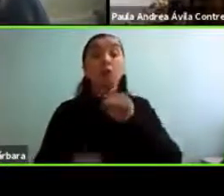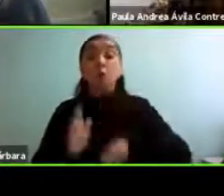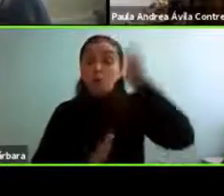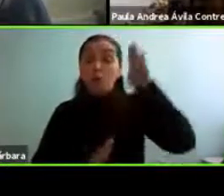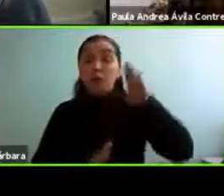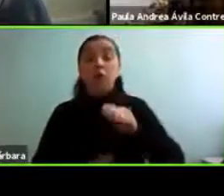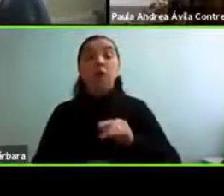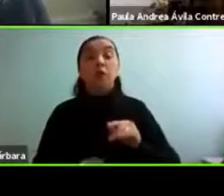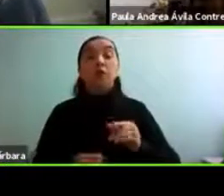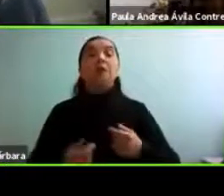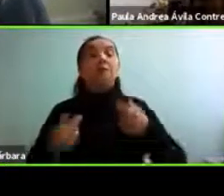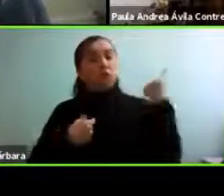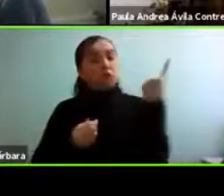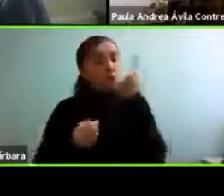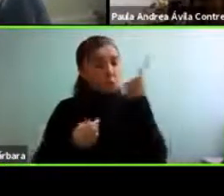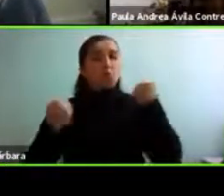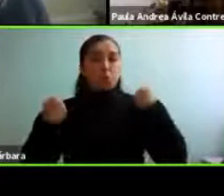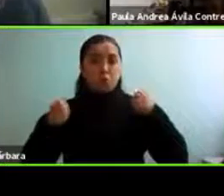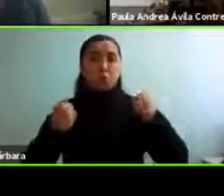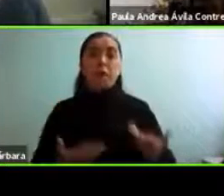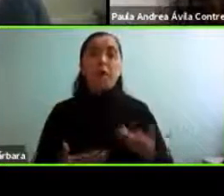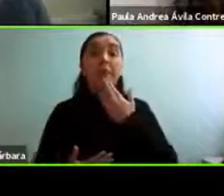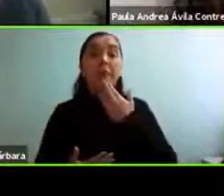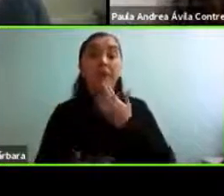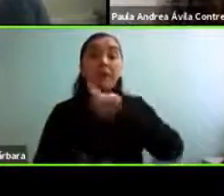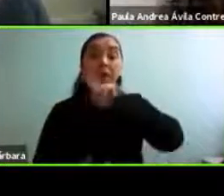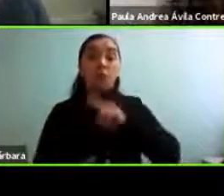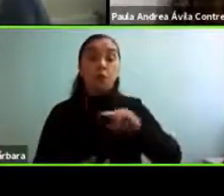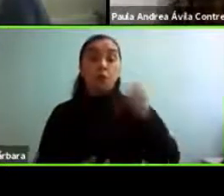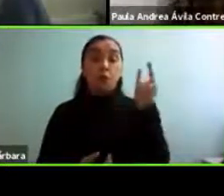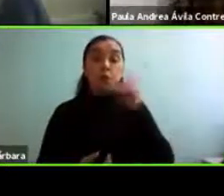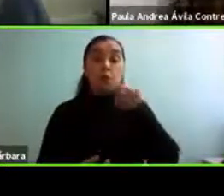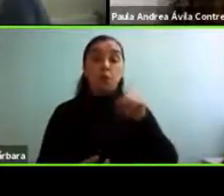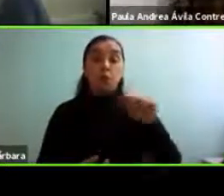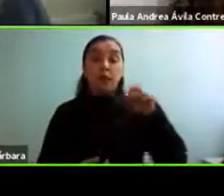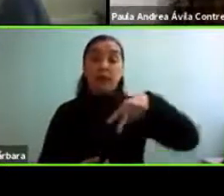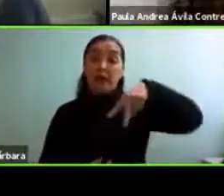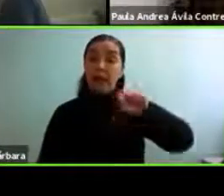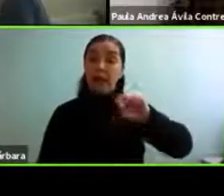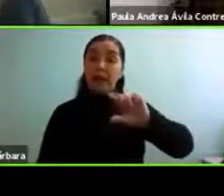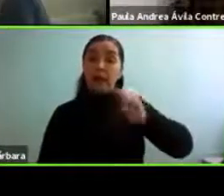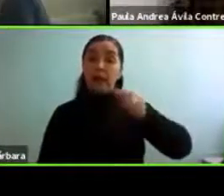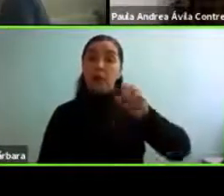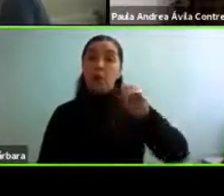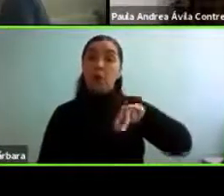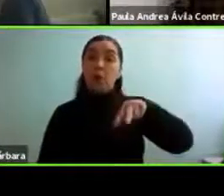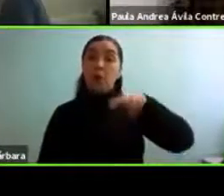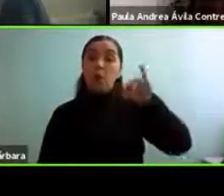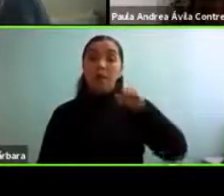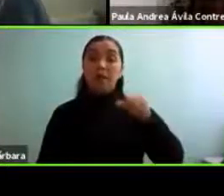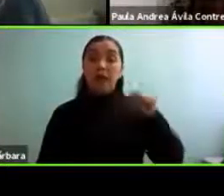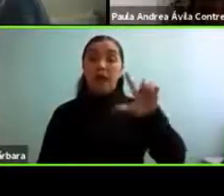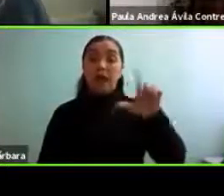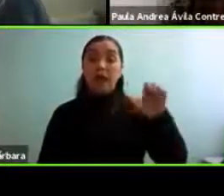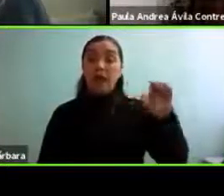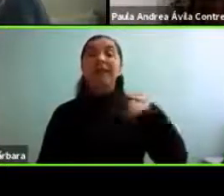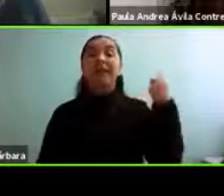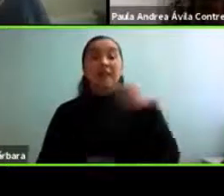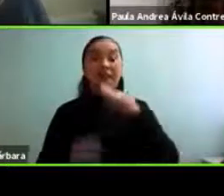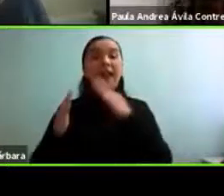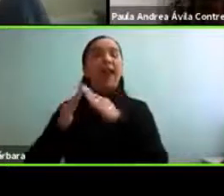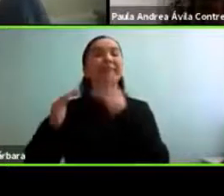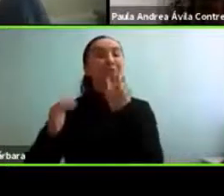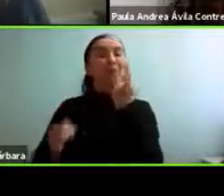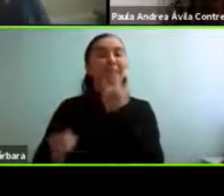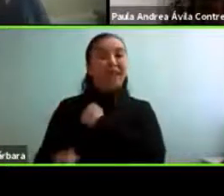También va a estar Susana González, Susana de la Casa de la Universidad Católica. Ella es médico-psiquiatra,